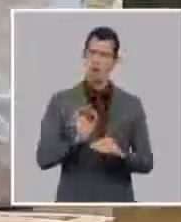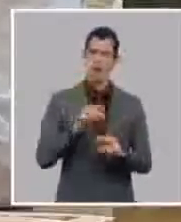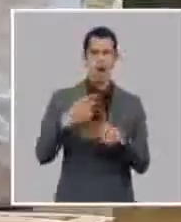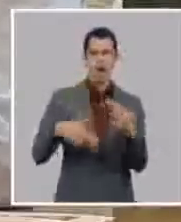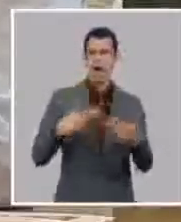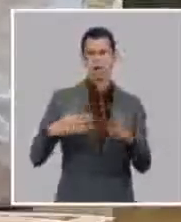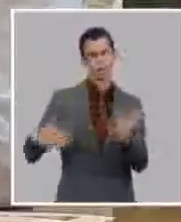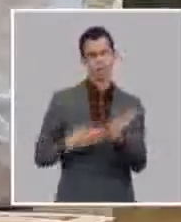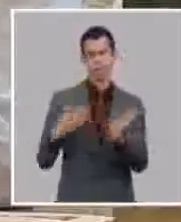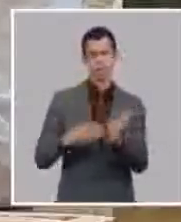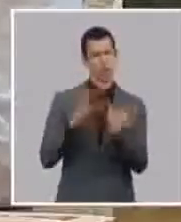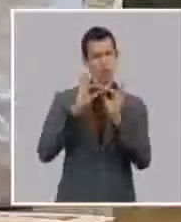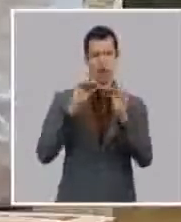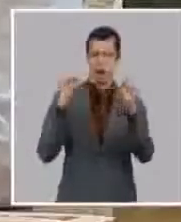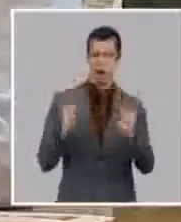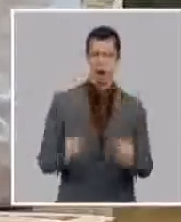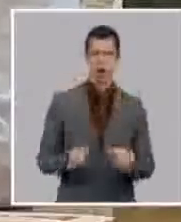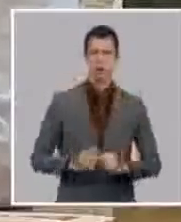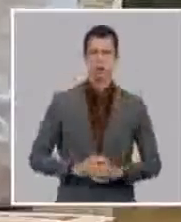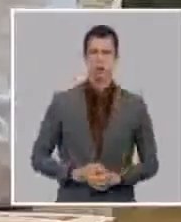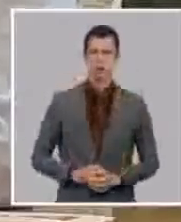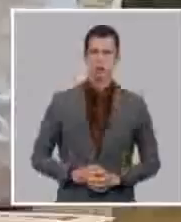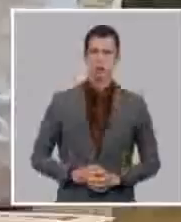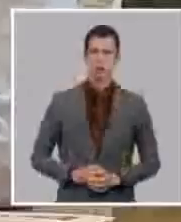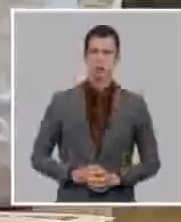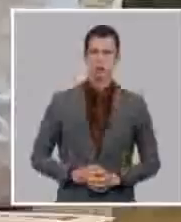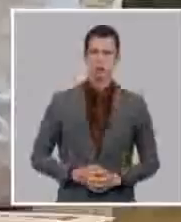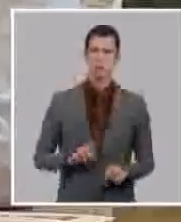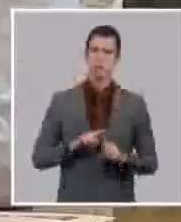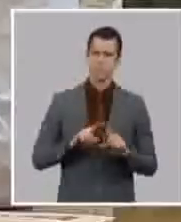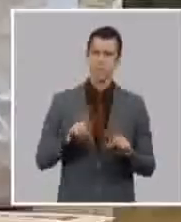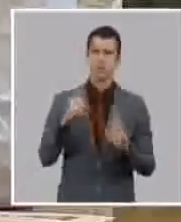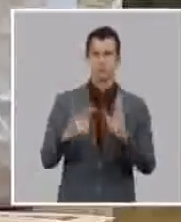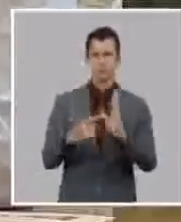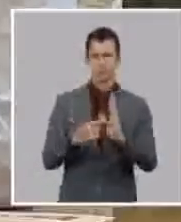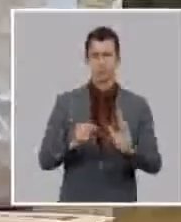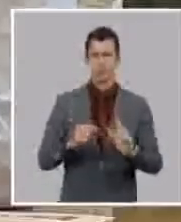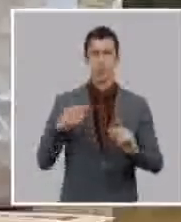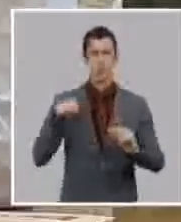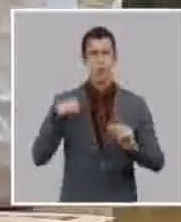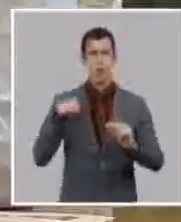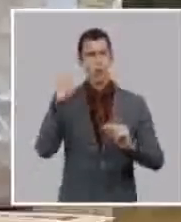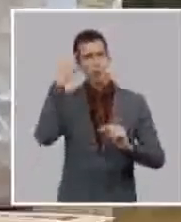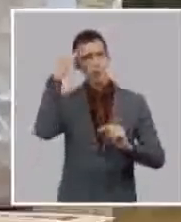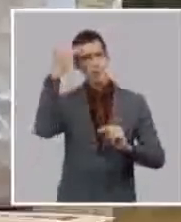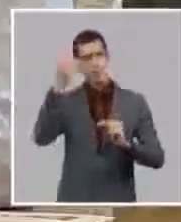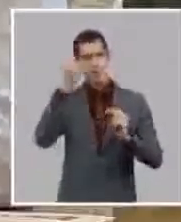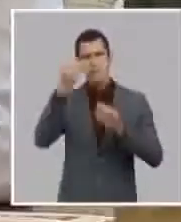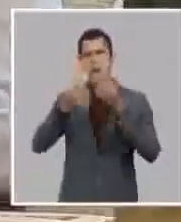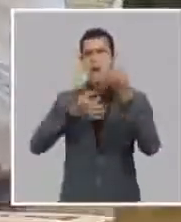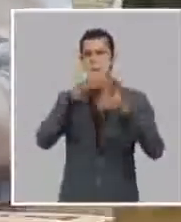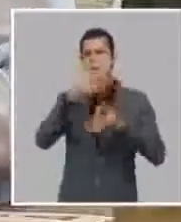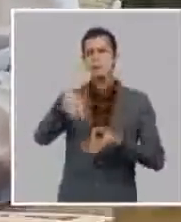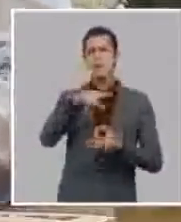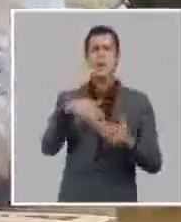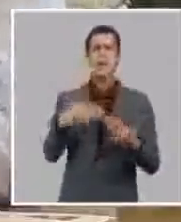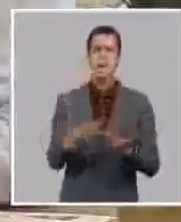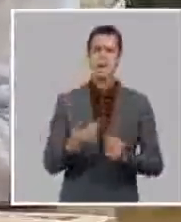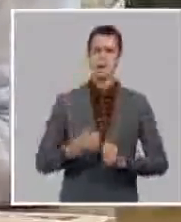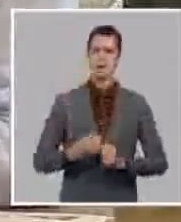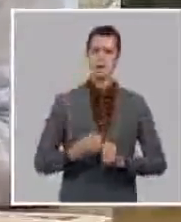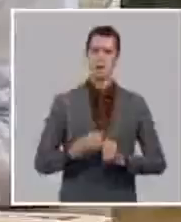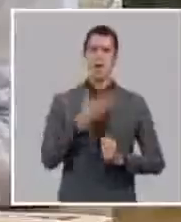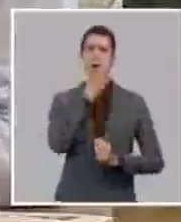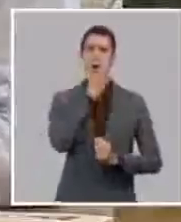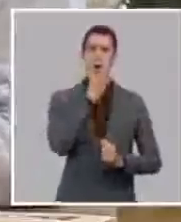con la manera en que han actuado jóvenes cubanos en medio de esta situación nosotros nos hemos reunido a lo largo de todo el país con jóvenes universitarios